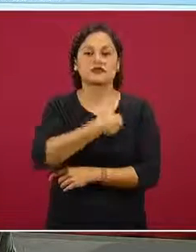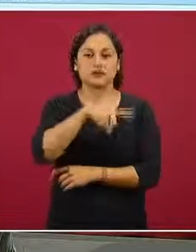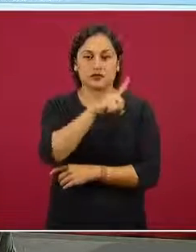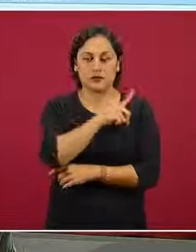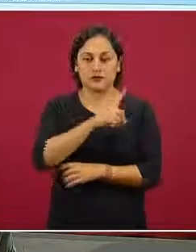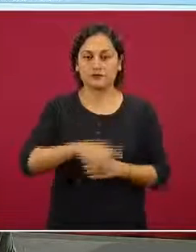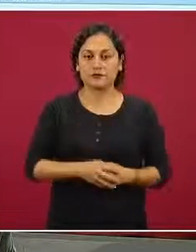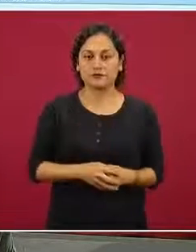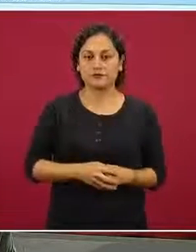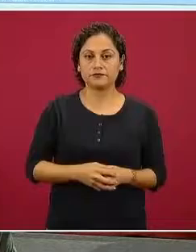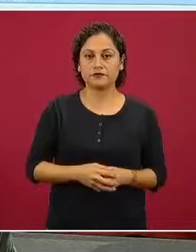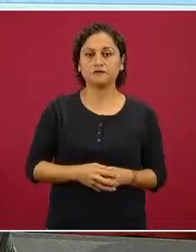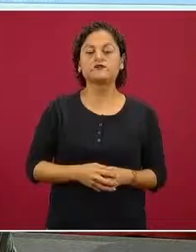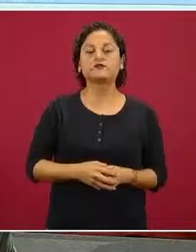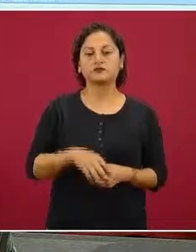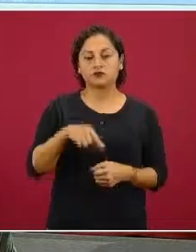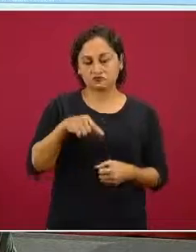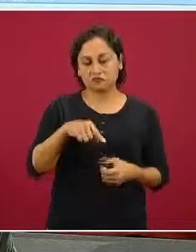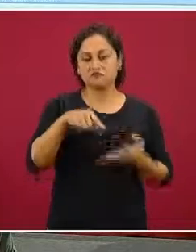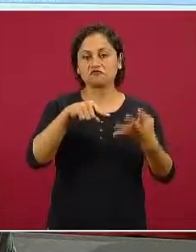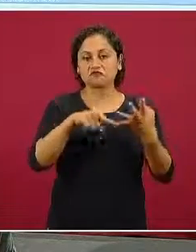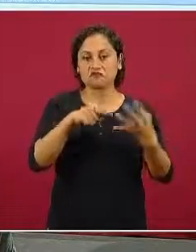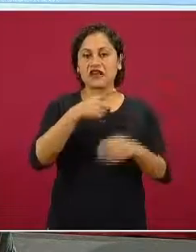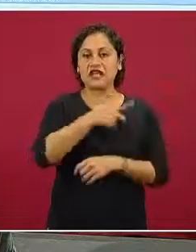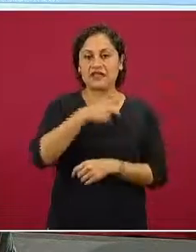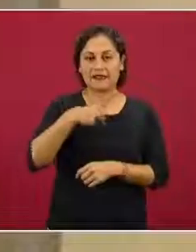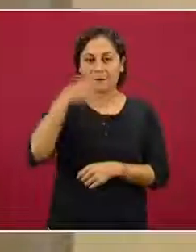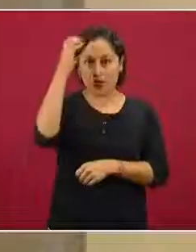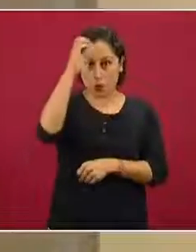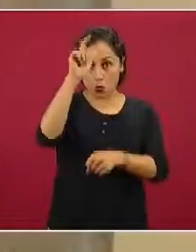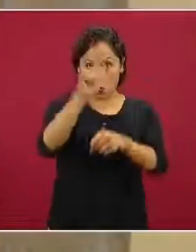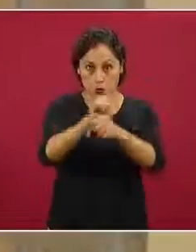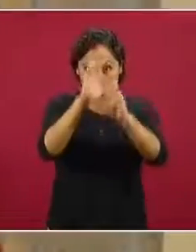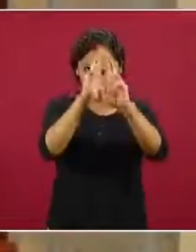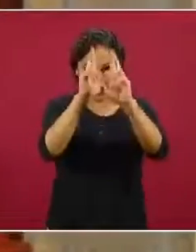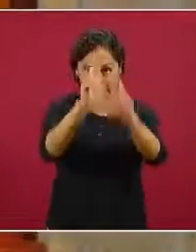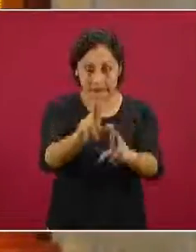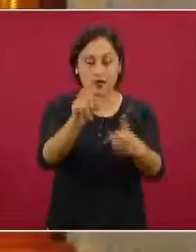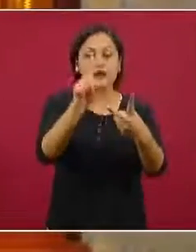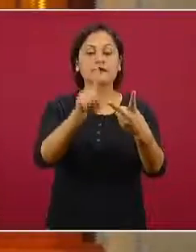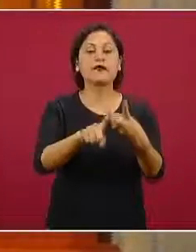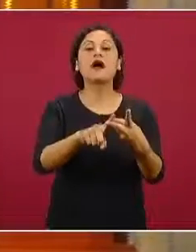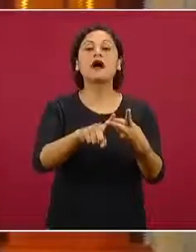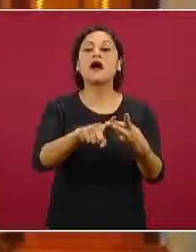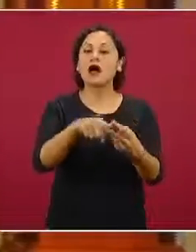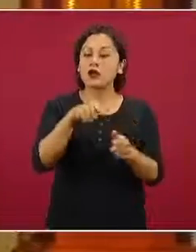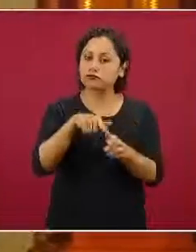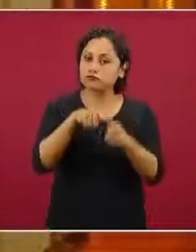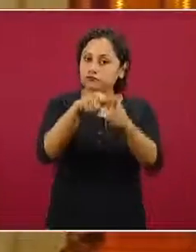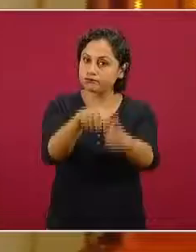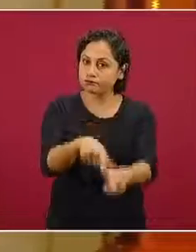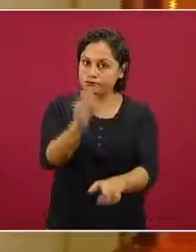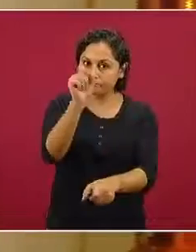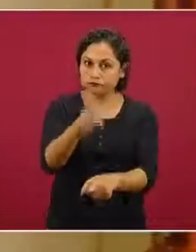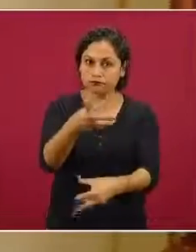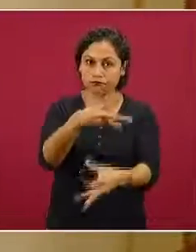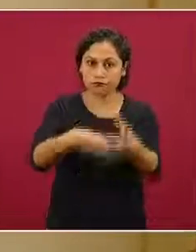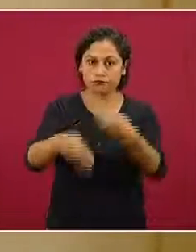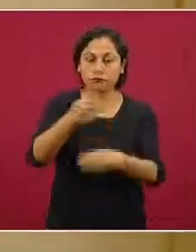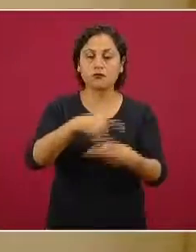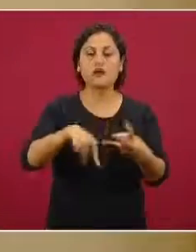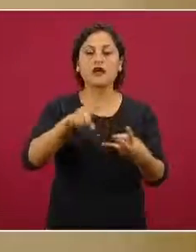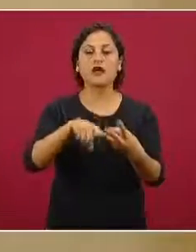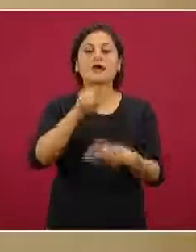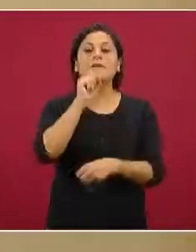aceptable, saludable, por supuesto, y el otro componente en el que hemos, es la no promover los alimentos